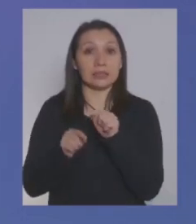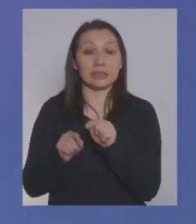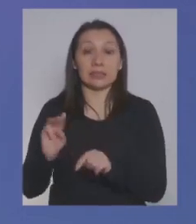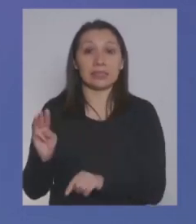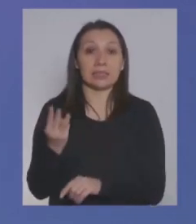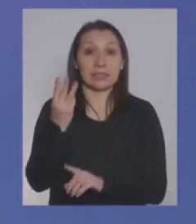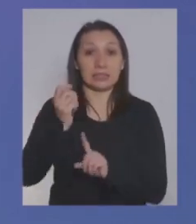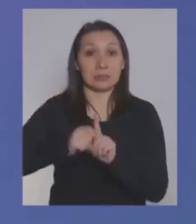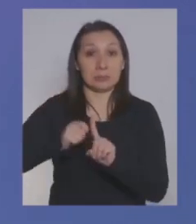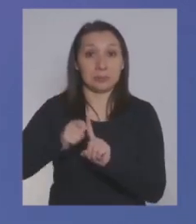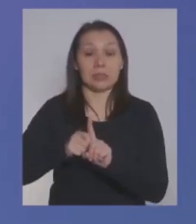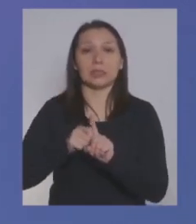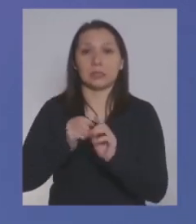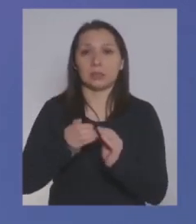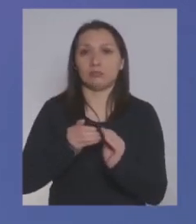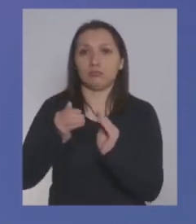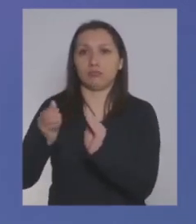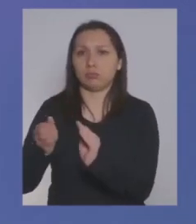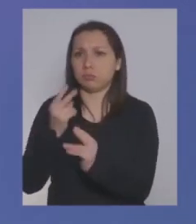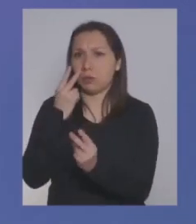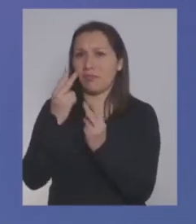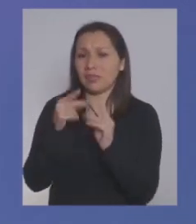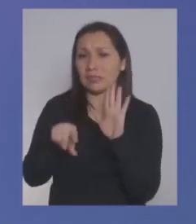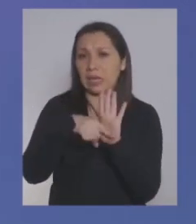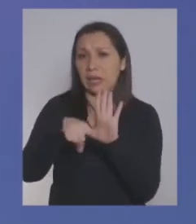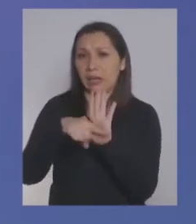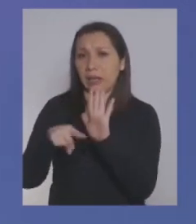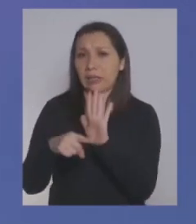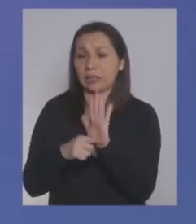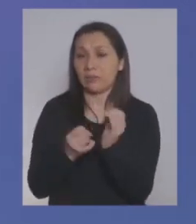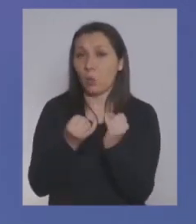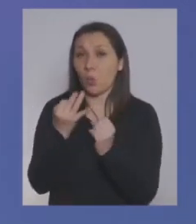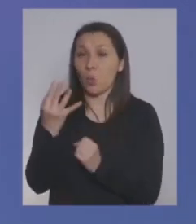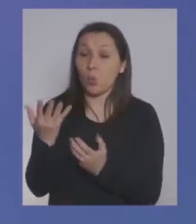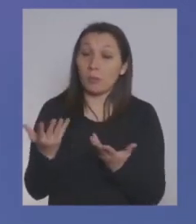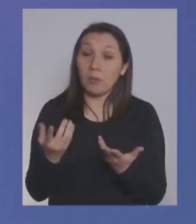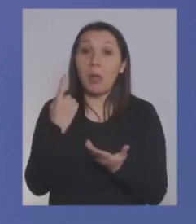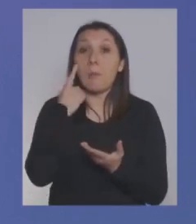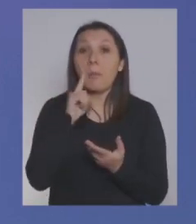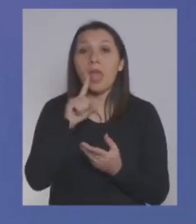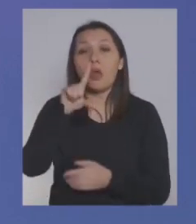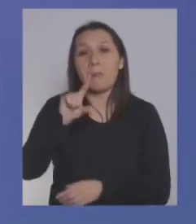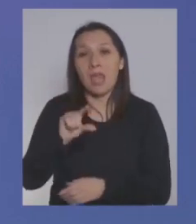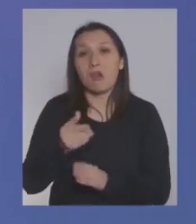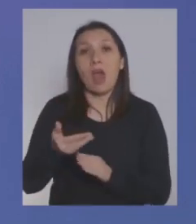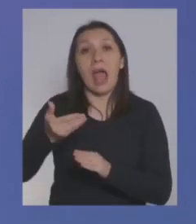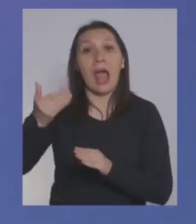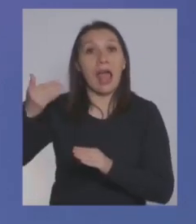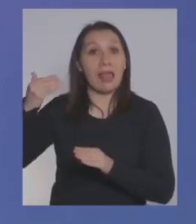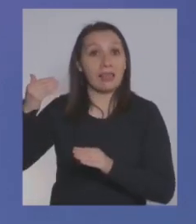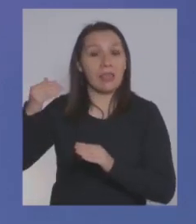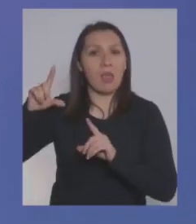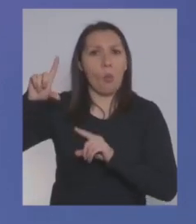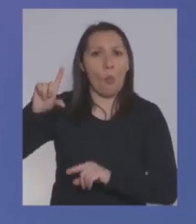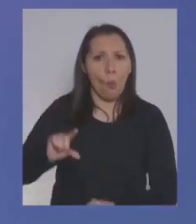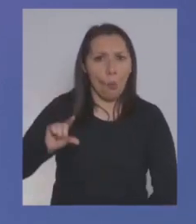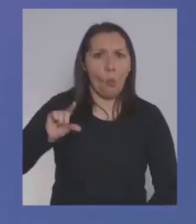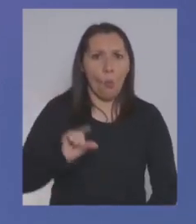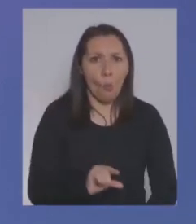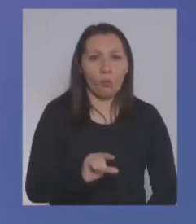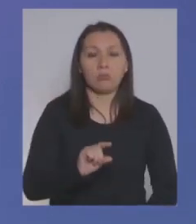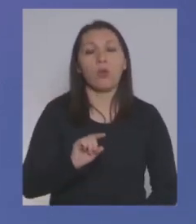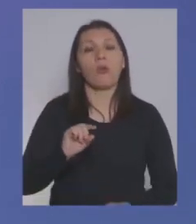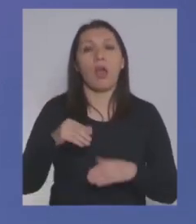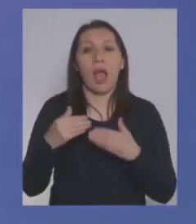tercer trimestre vamos a seguir viendo números negativos, pero con caídas menores que las registradas en el